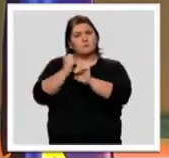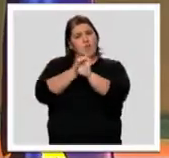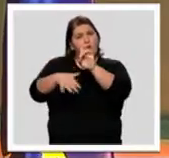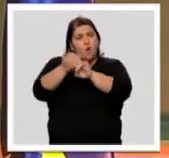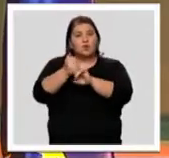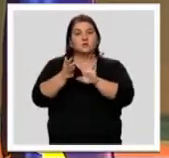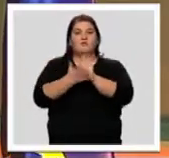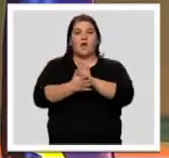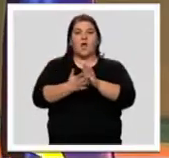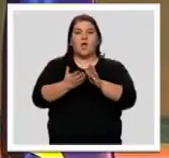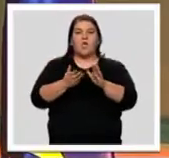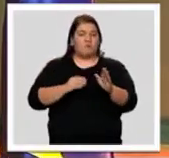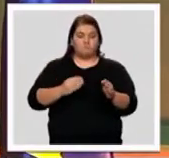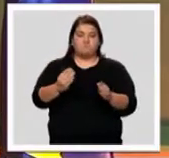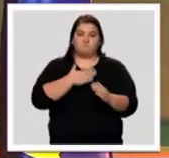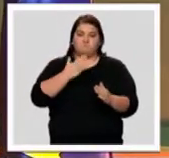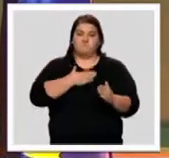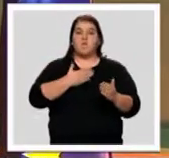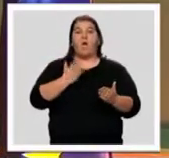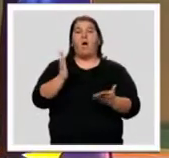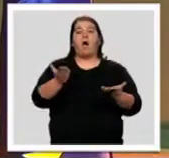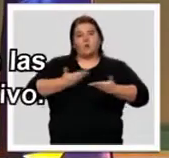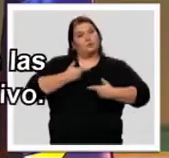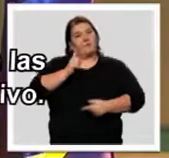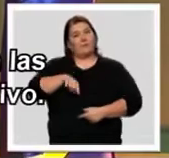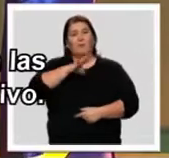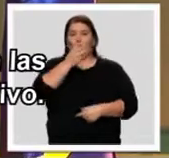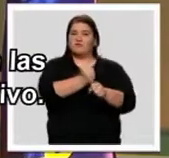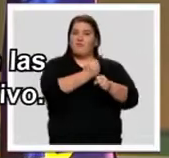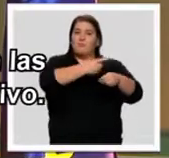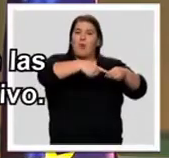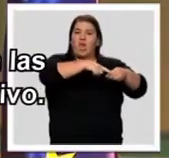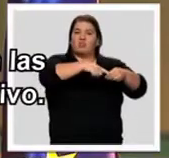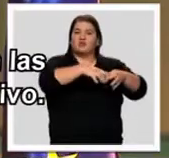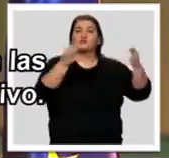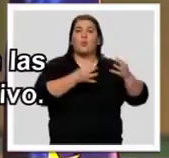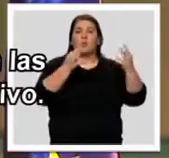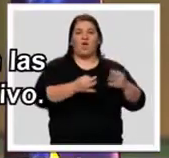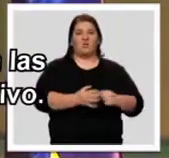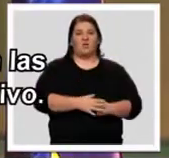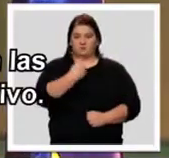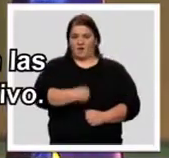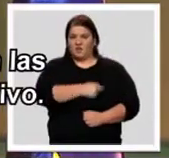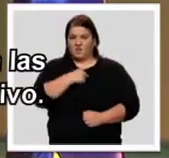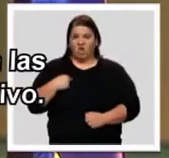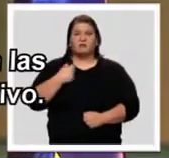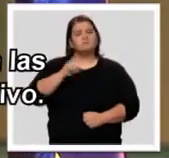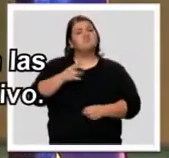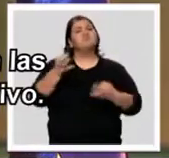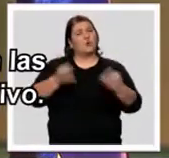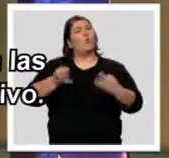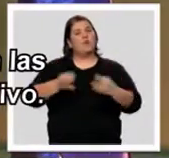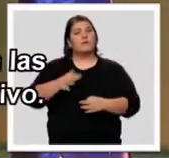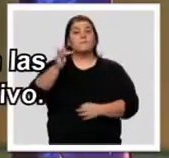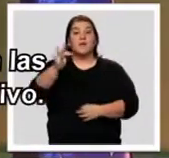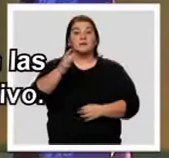estamos invirtiendo nosotros mismos. Estamos asegurando nuestros puestos de trabajo, nuestra sanidad y también las mejoras